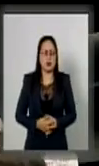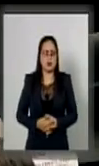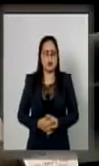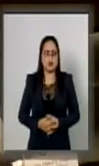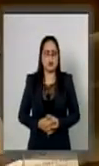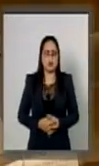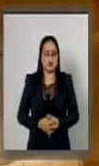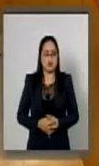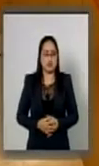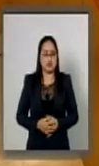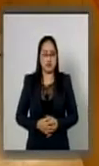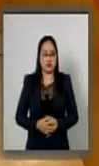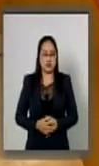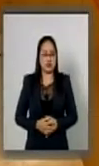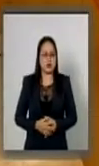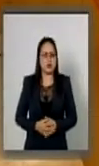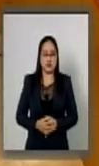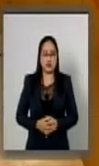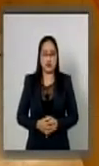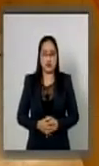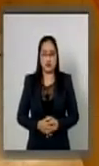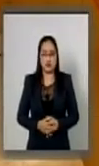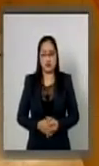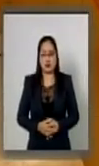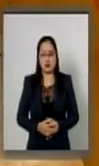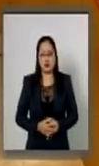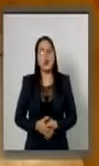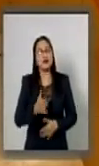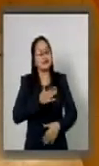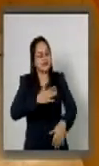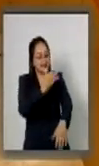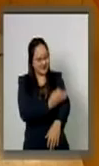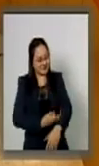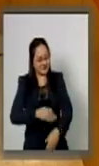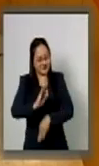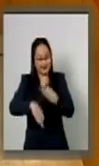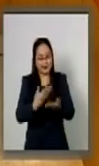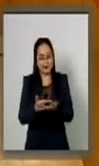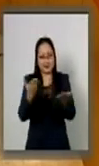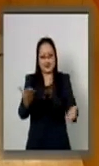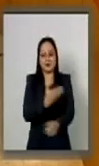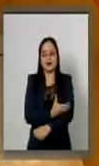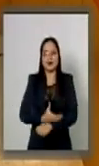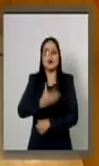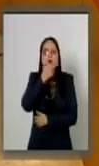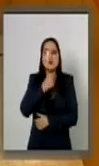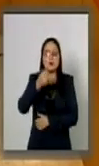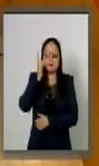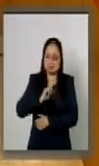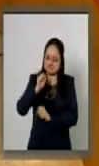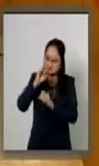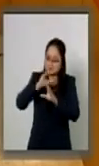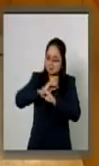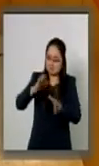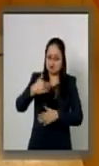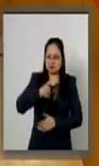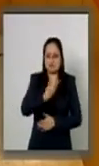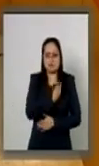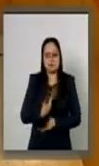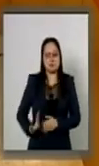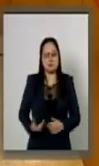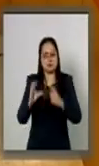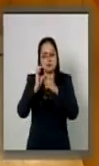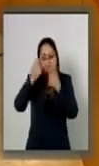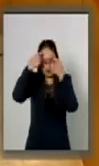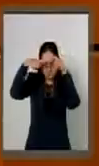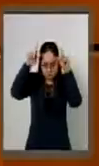Con permiso en la mesa. Muy buenas tardes, tengan todos ustedes compañeros, efectivamente como presidente de la Comisión de